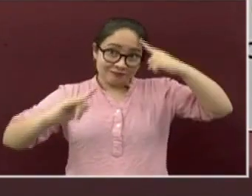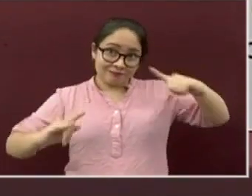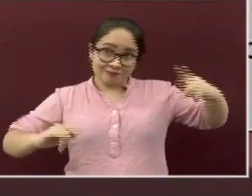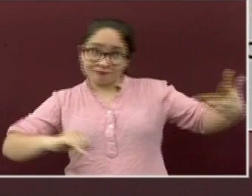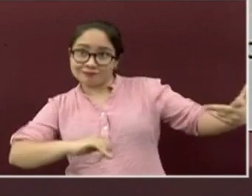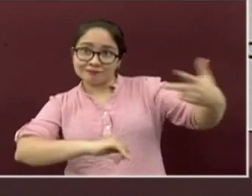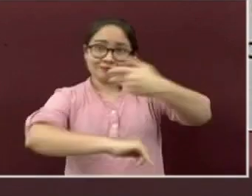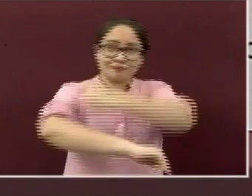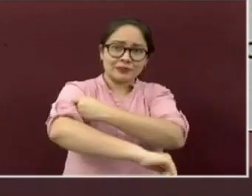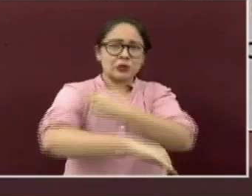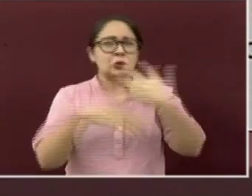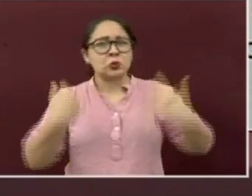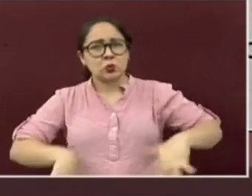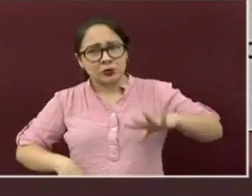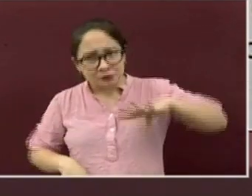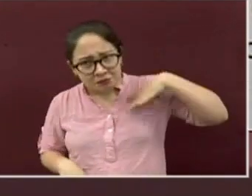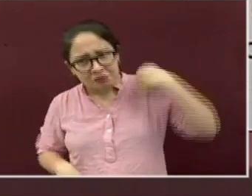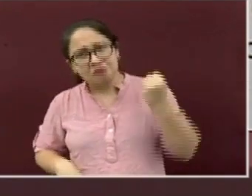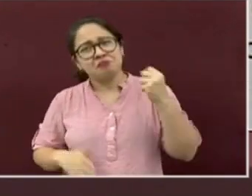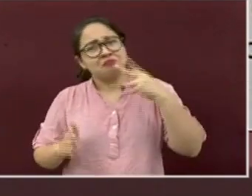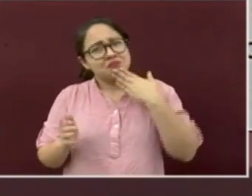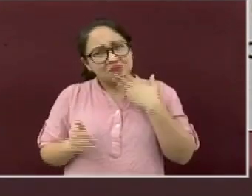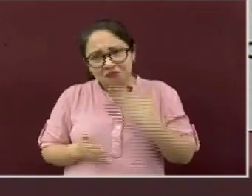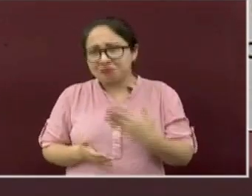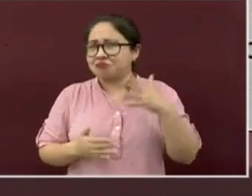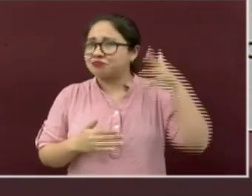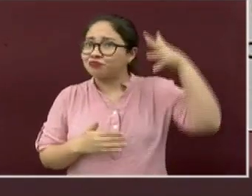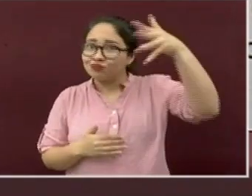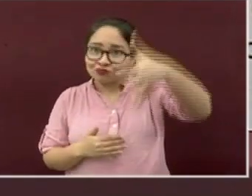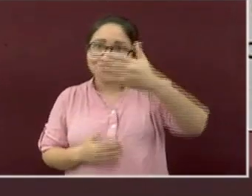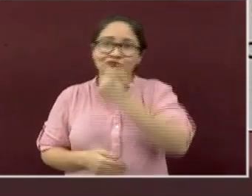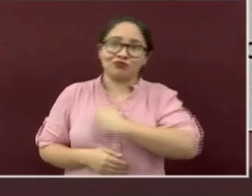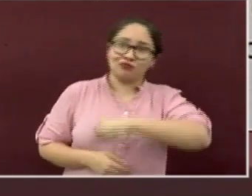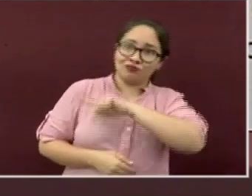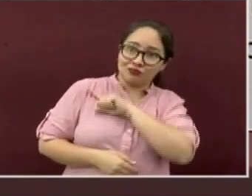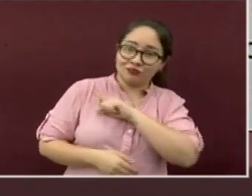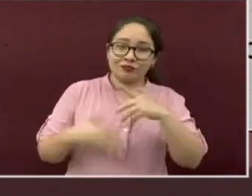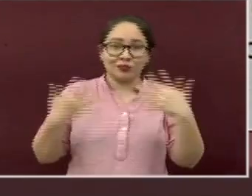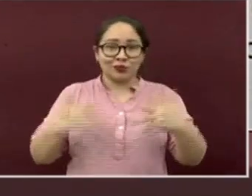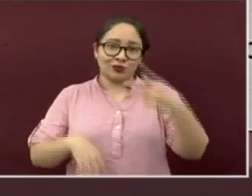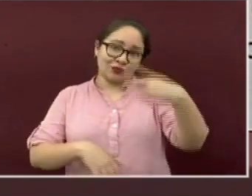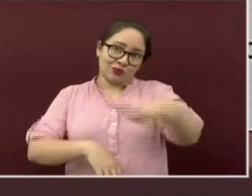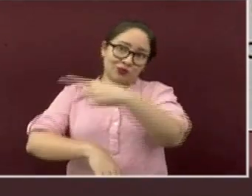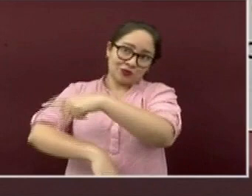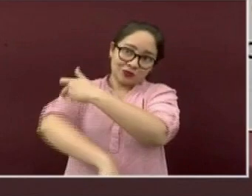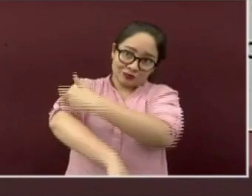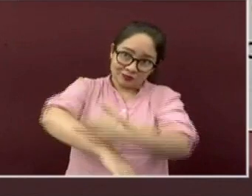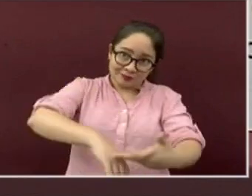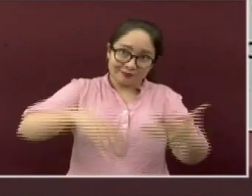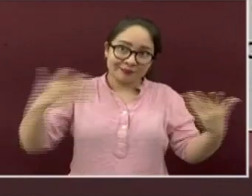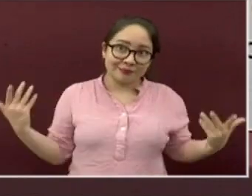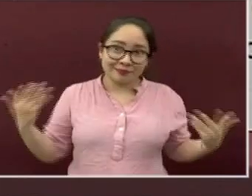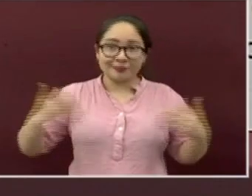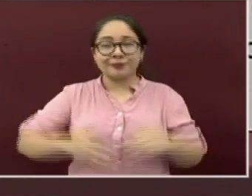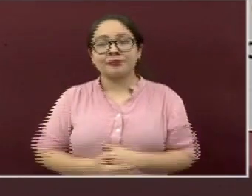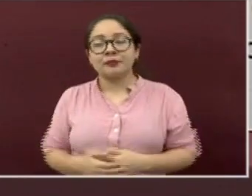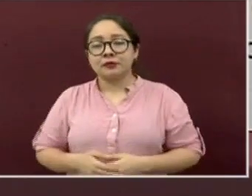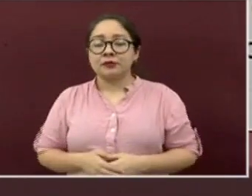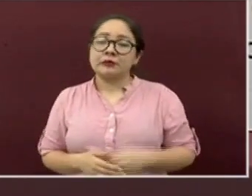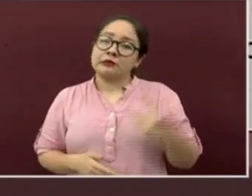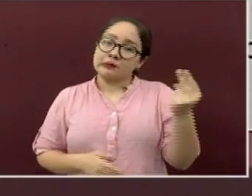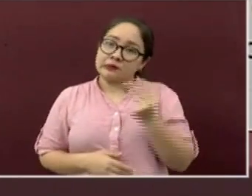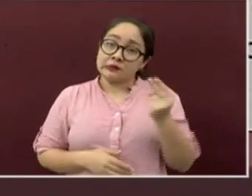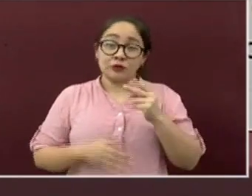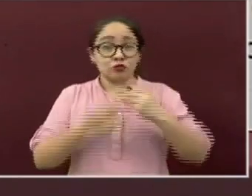Es un esfuerzo que bien vale la pena para su salud y la de sus familias. Debemos